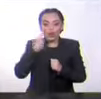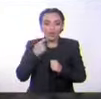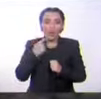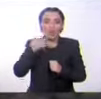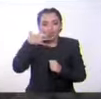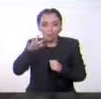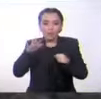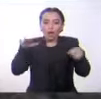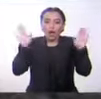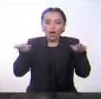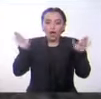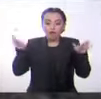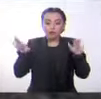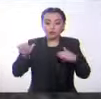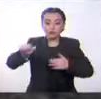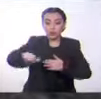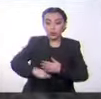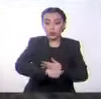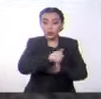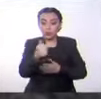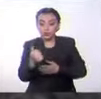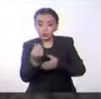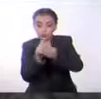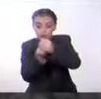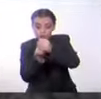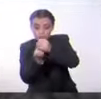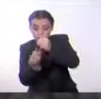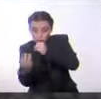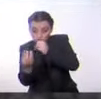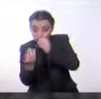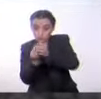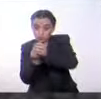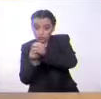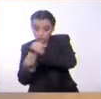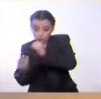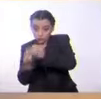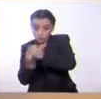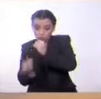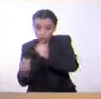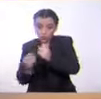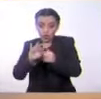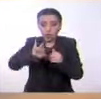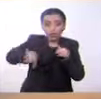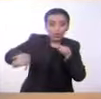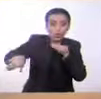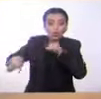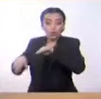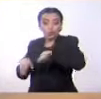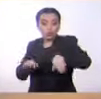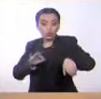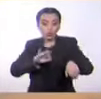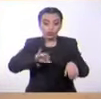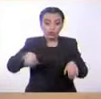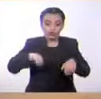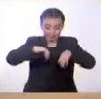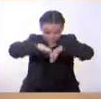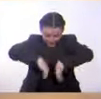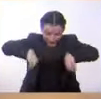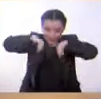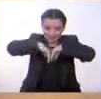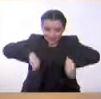Otros animales ovíparos, como los reptiles en el caso de las tortugas marinas, simplemente